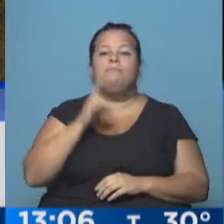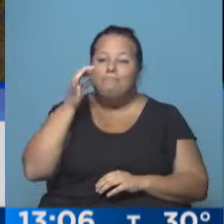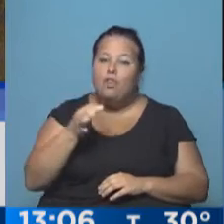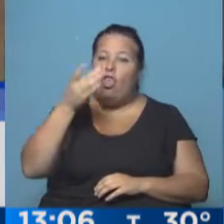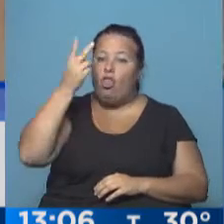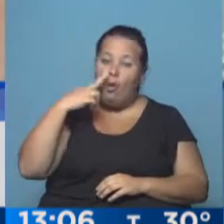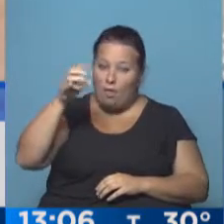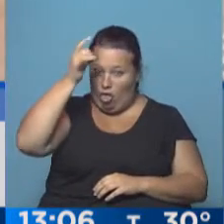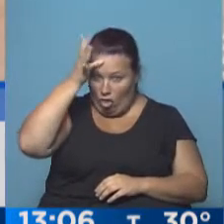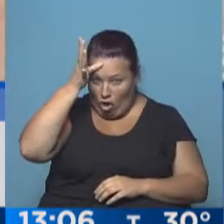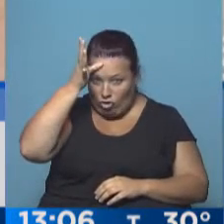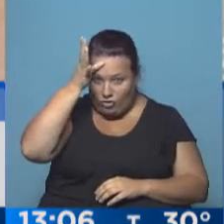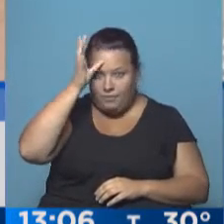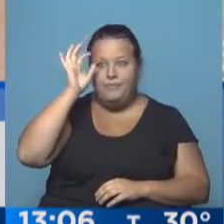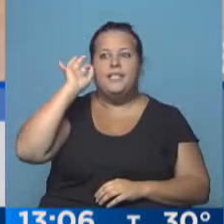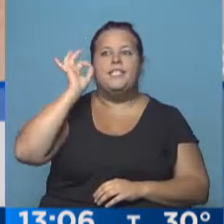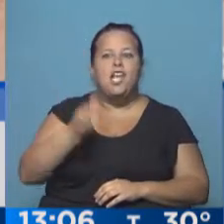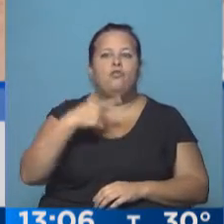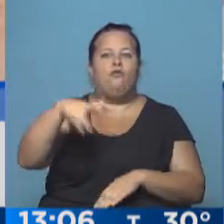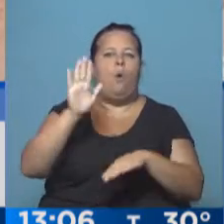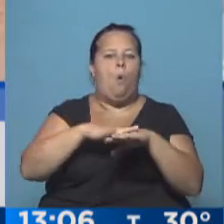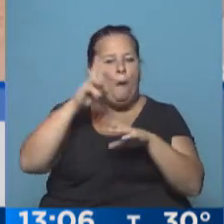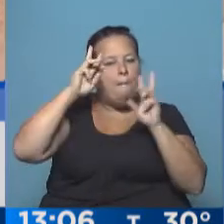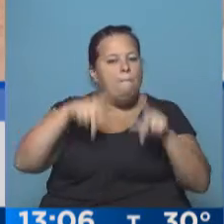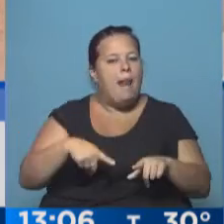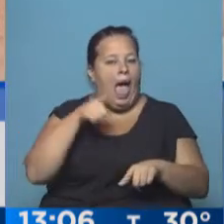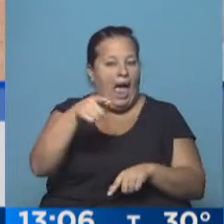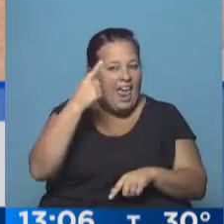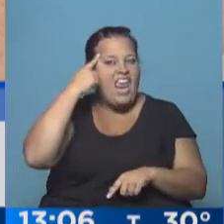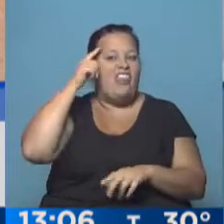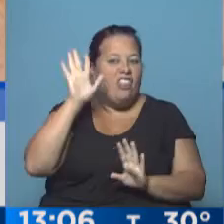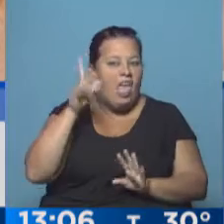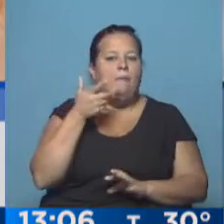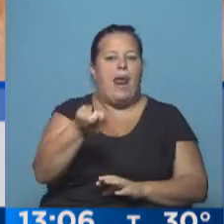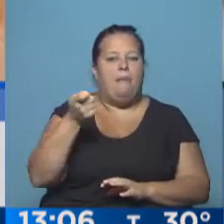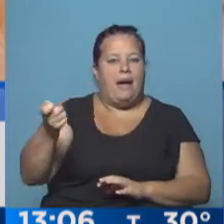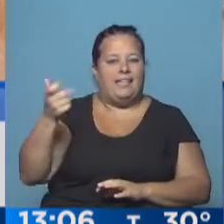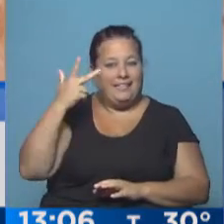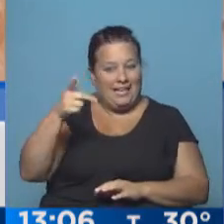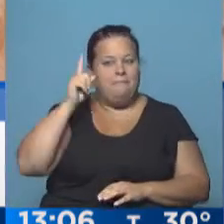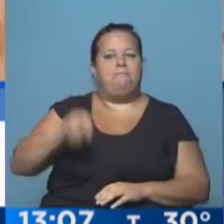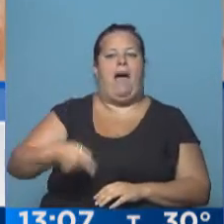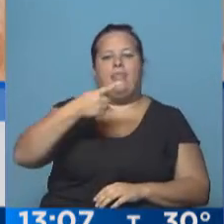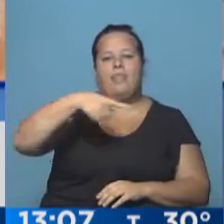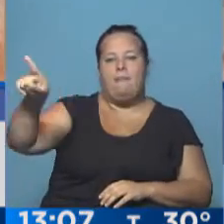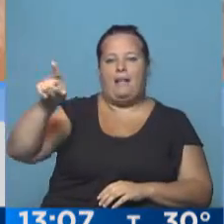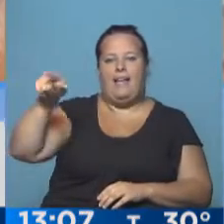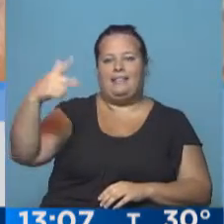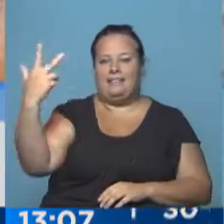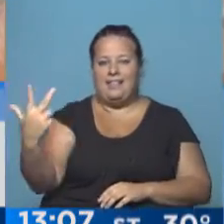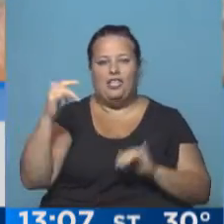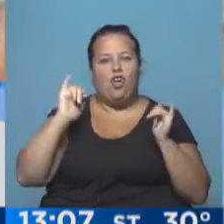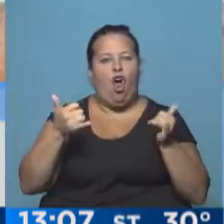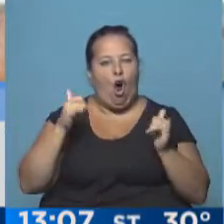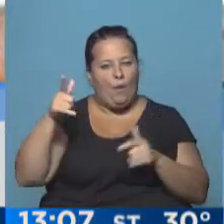en 2012, se sabe que es el autor material, o al menos intelectual, del triple crimen, el que manda a matar a estos 3